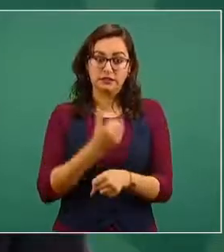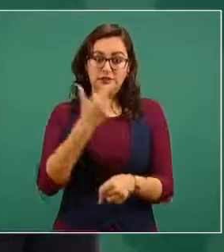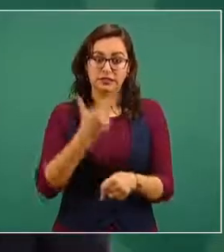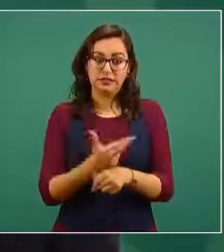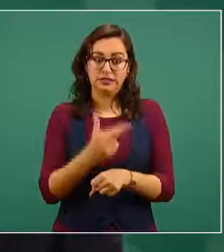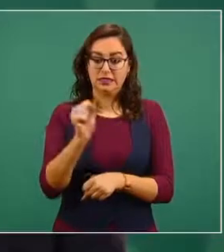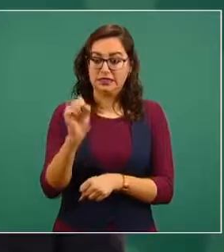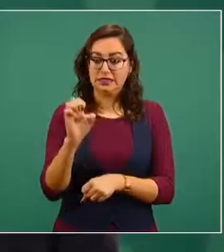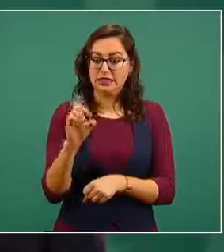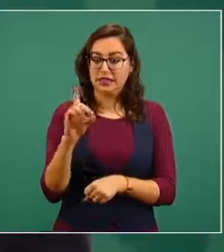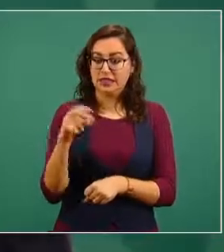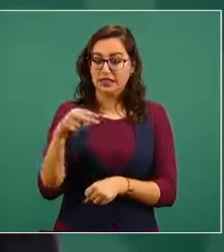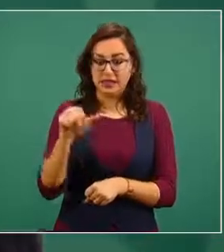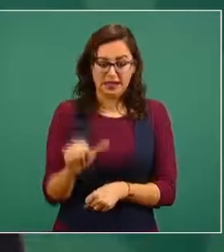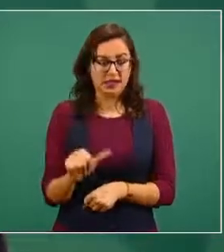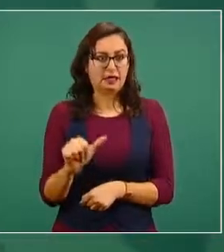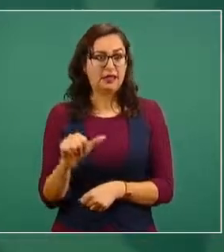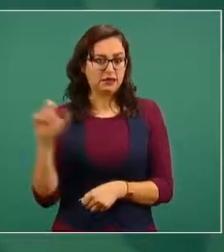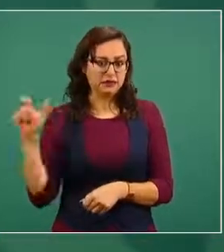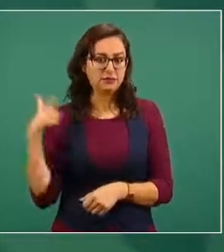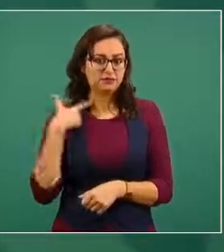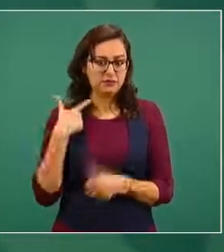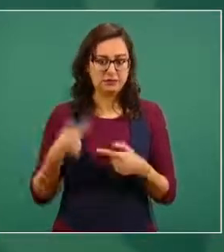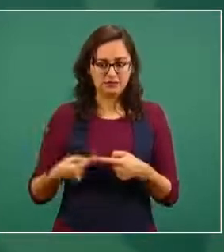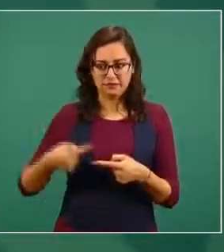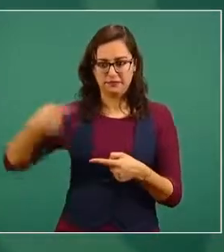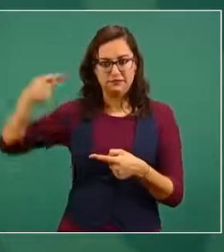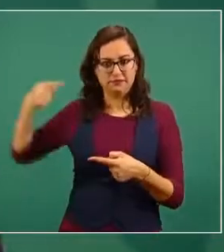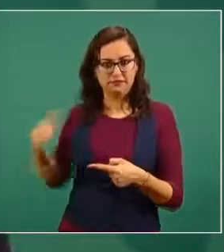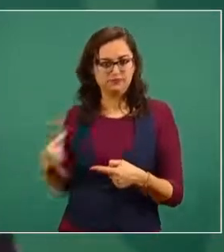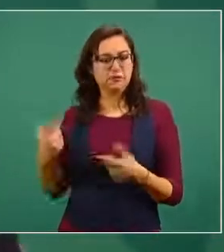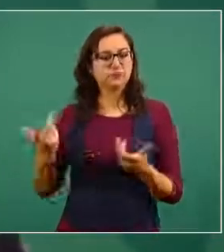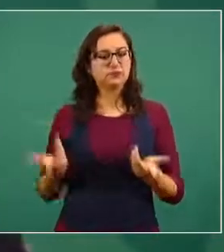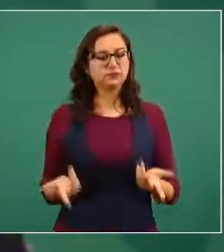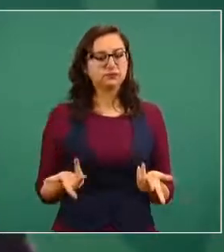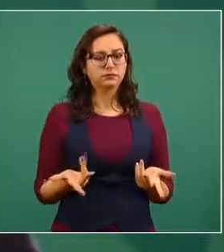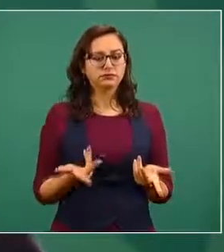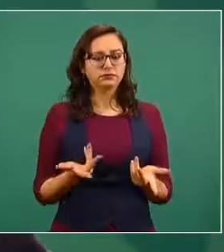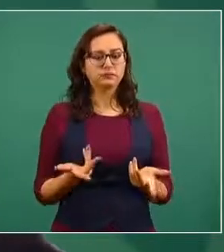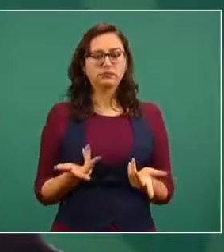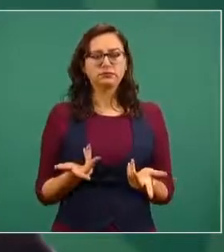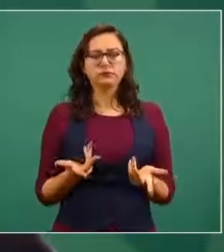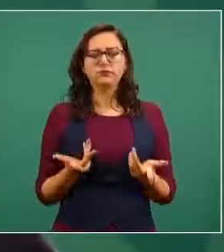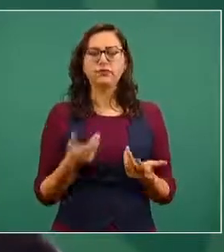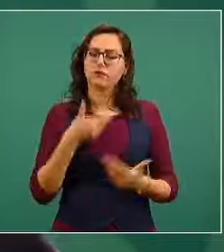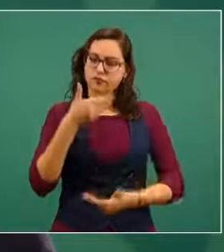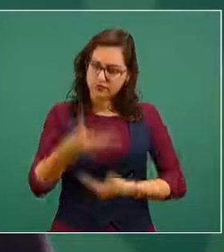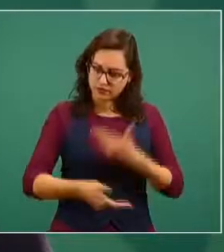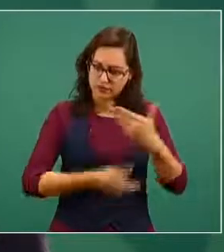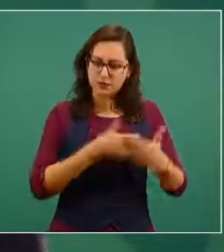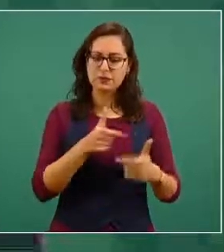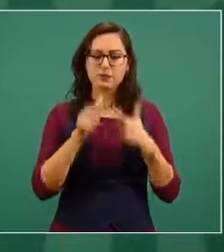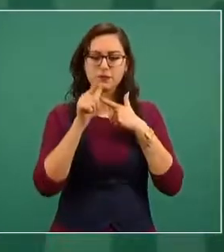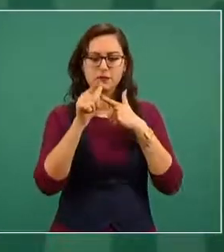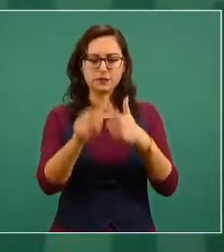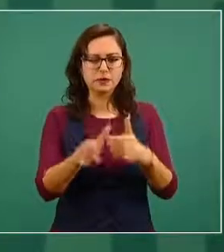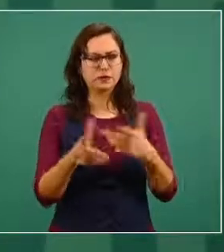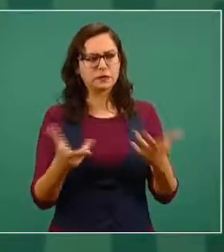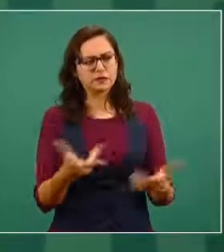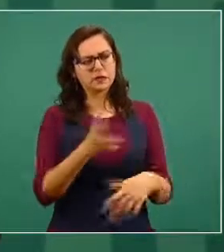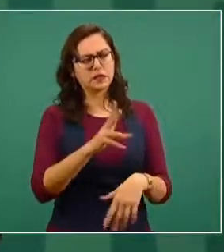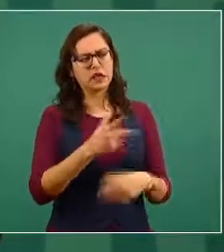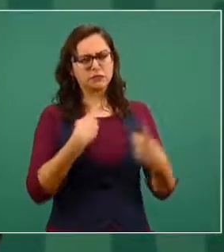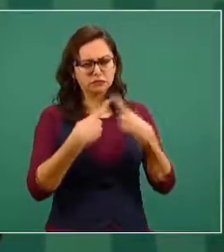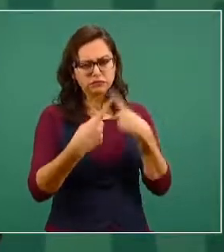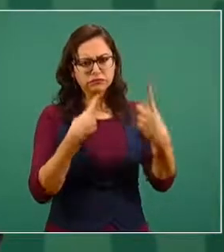Y siguió la reflexión entonces con quienes hablé de decir bueno, si México y Estados Unidos son aliados